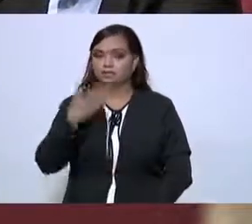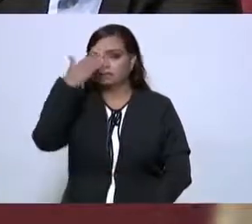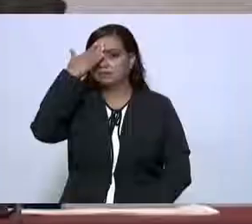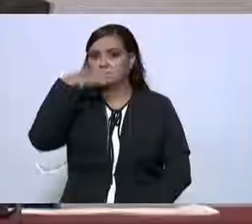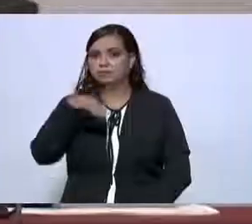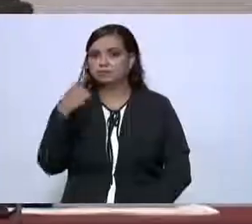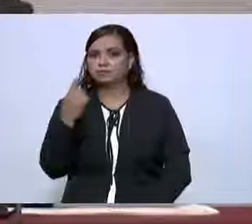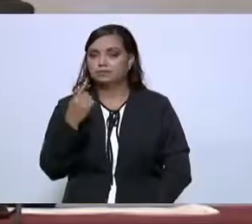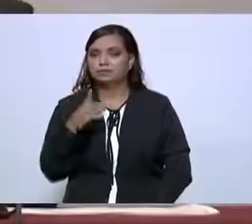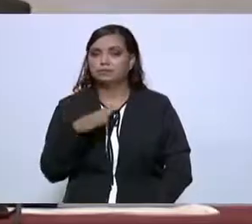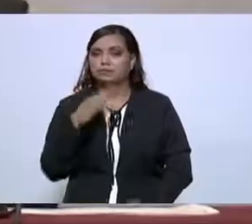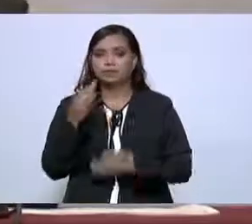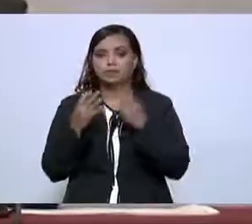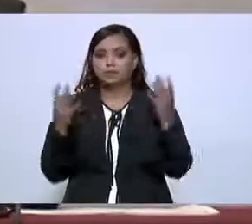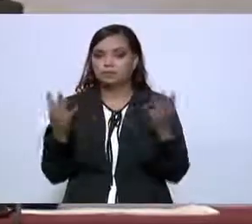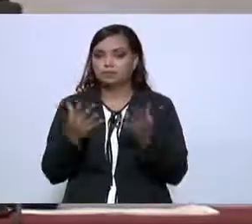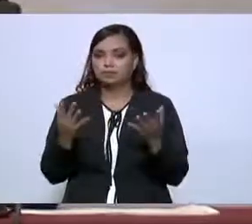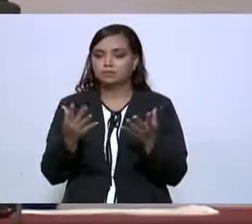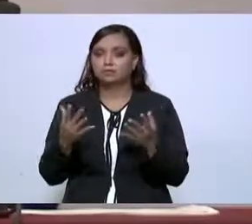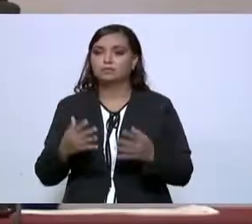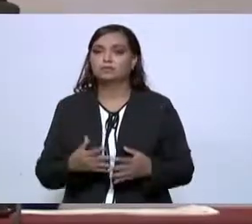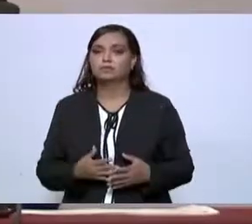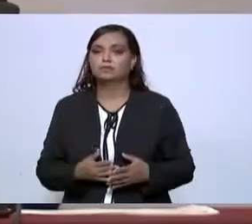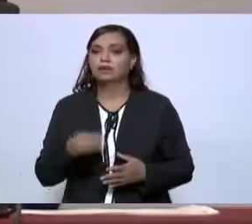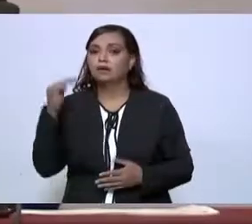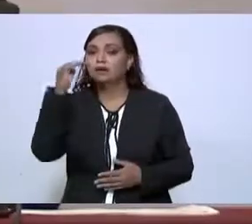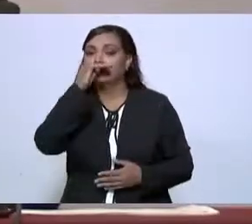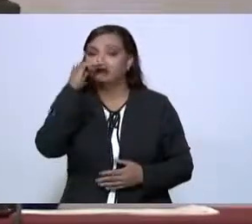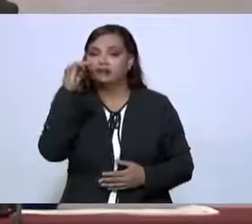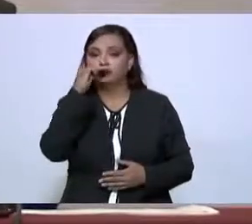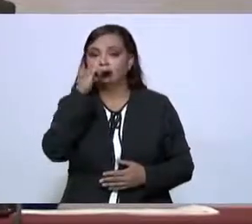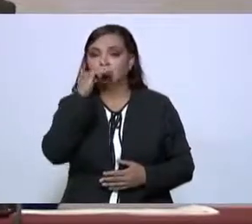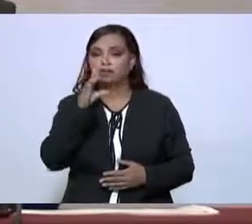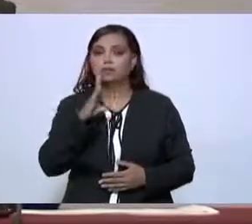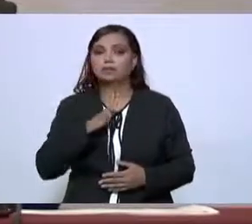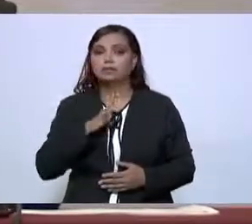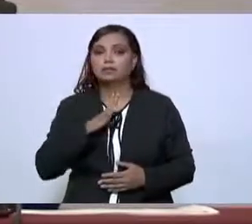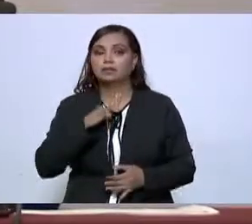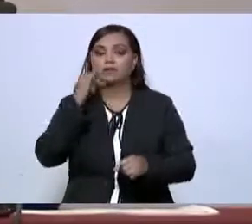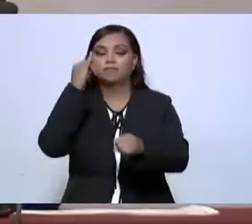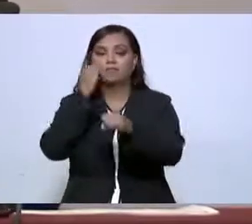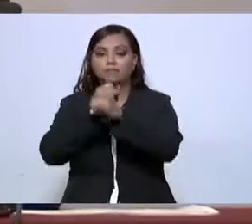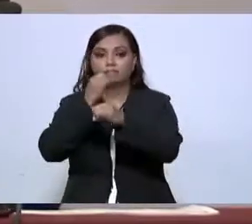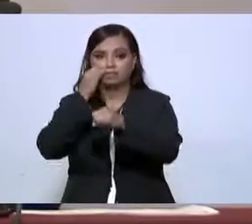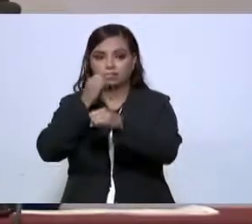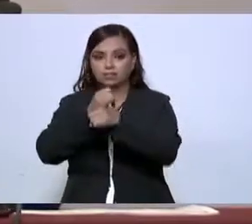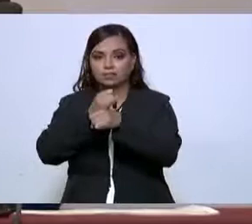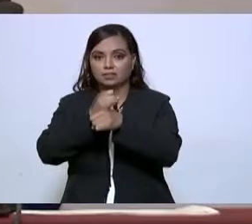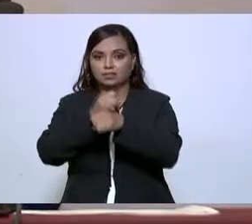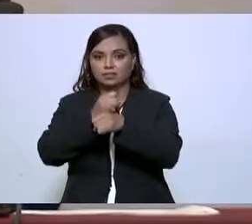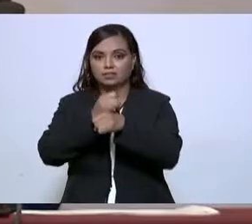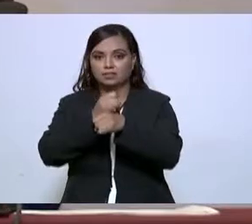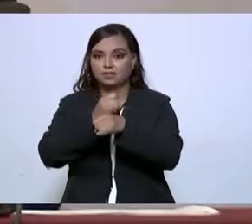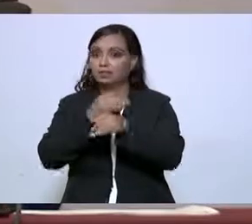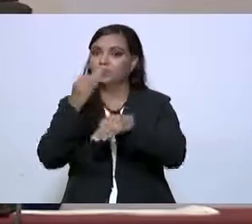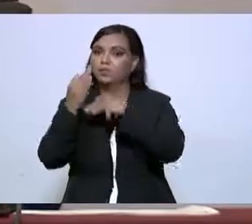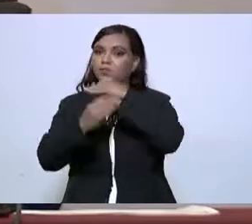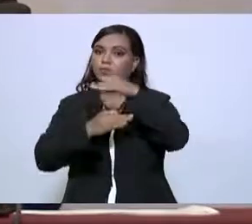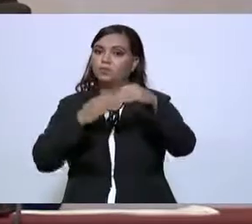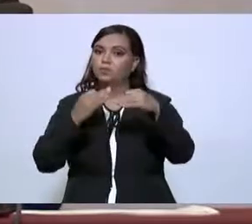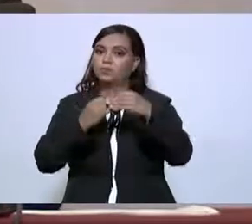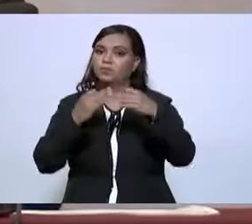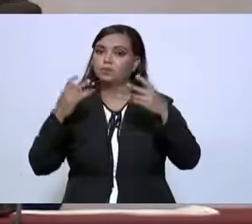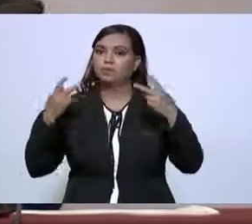vamos a garantizar que haya internet en todos los